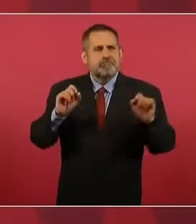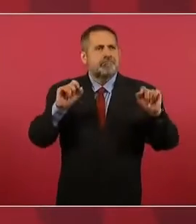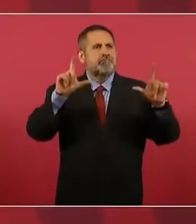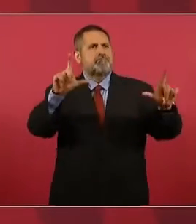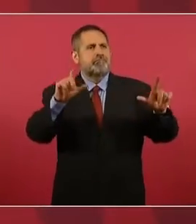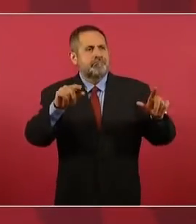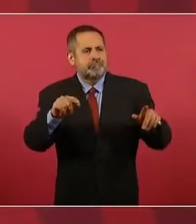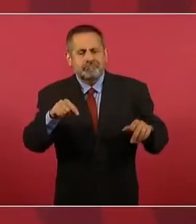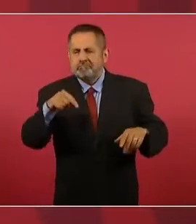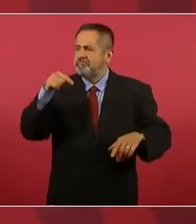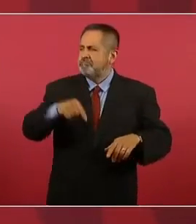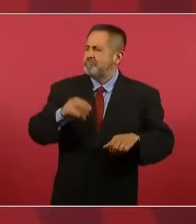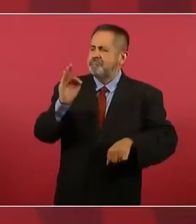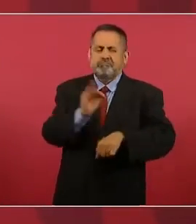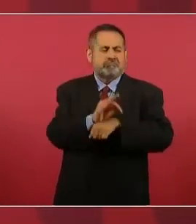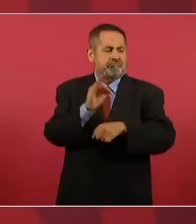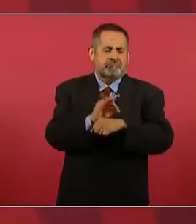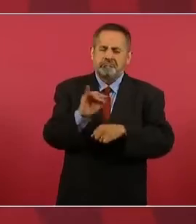al INE.